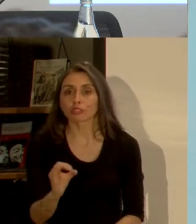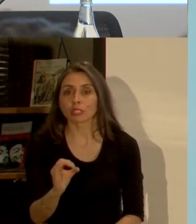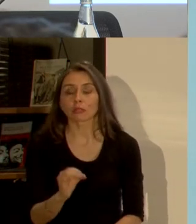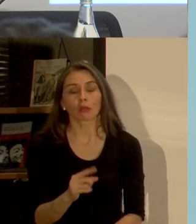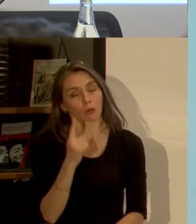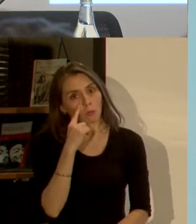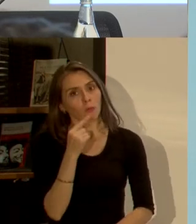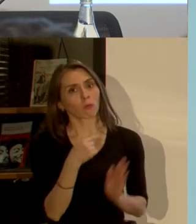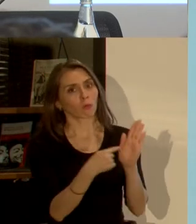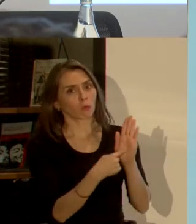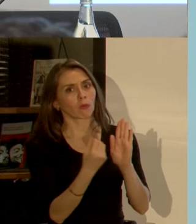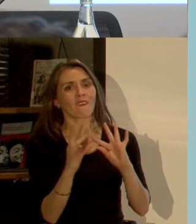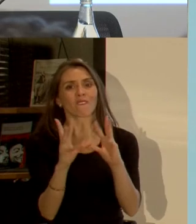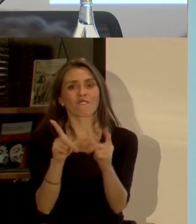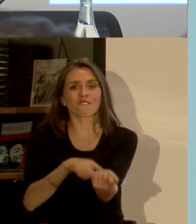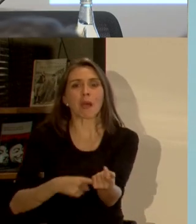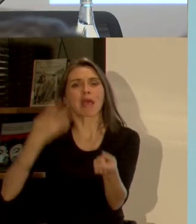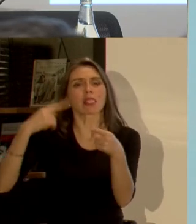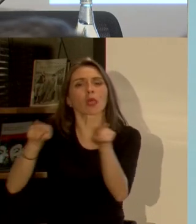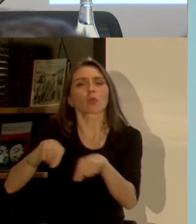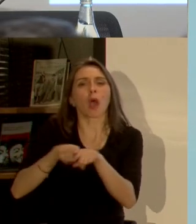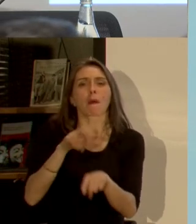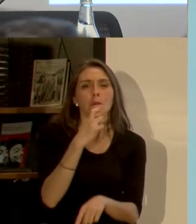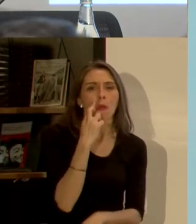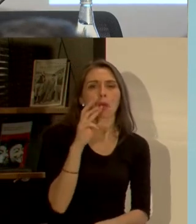es más interesante la familia tradicional